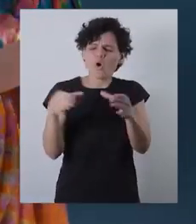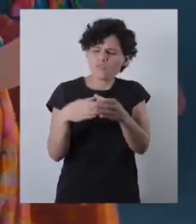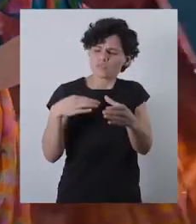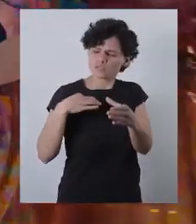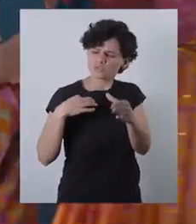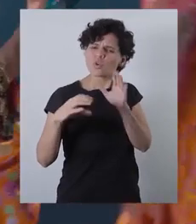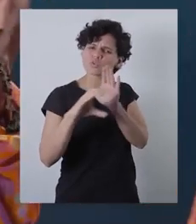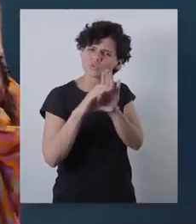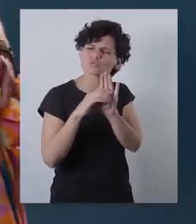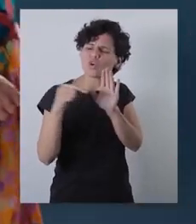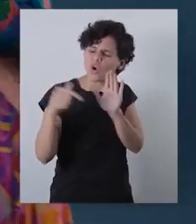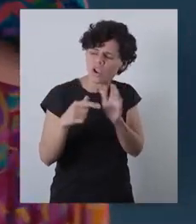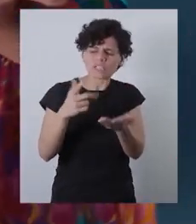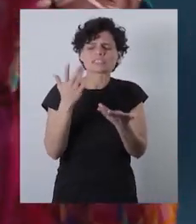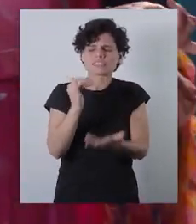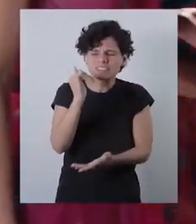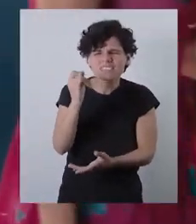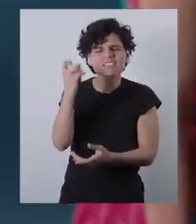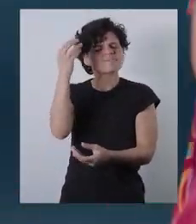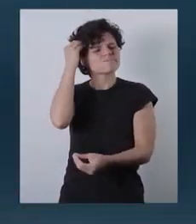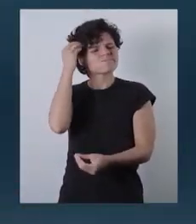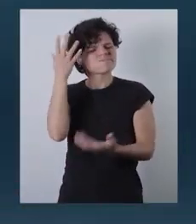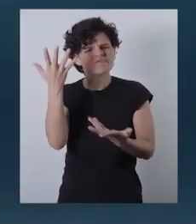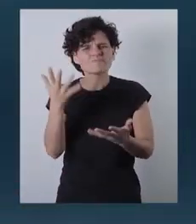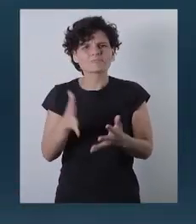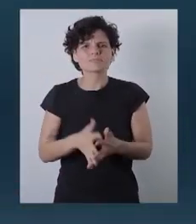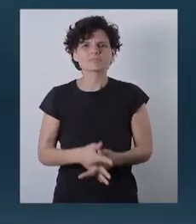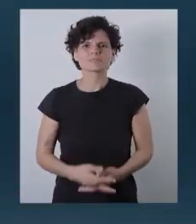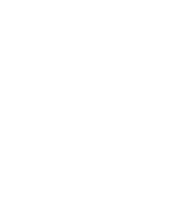convención constitucional. Convención constitucional.